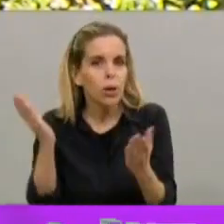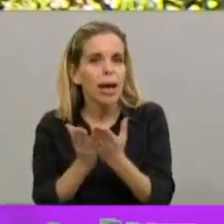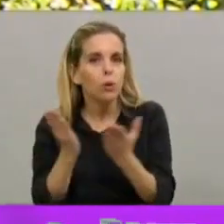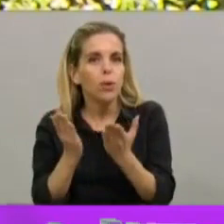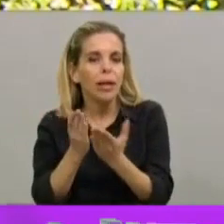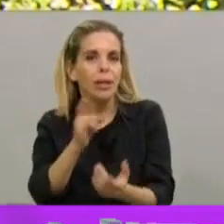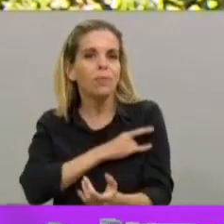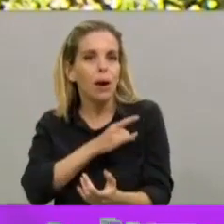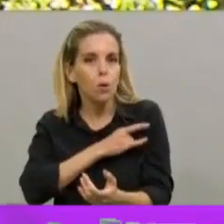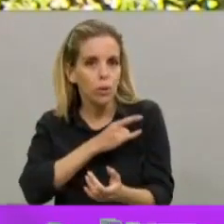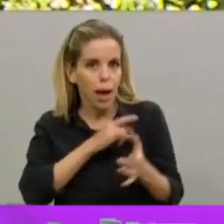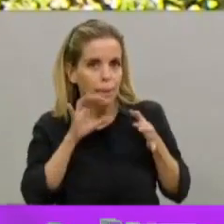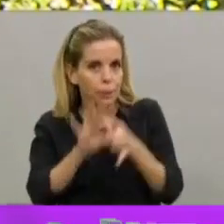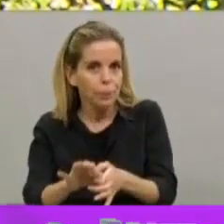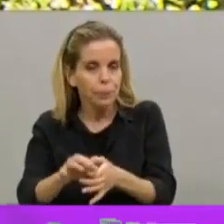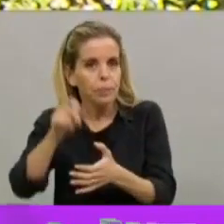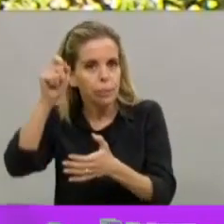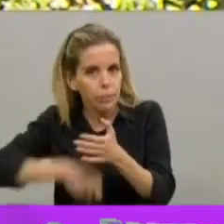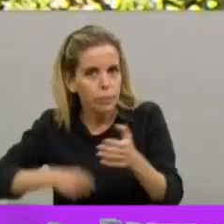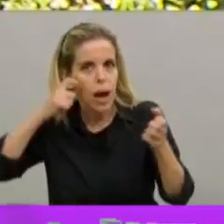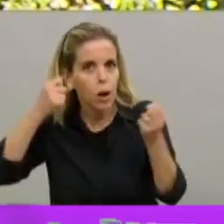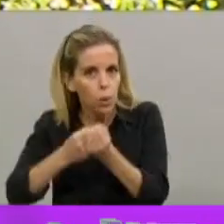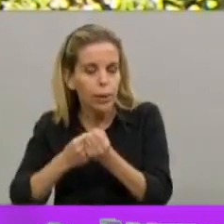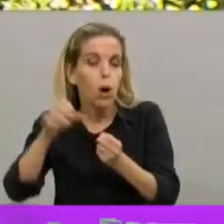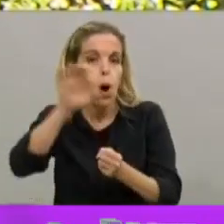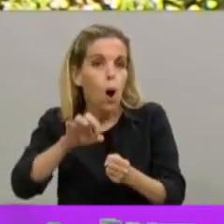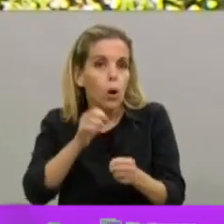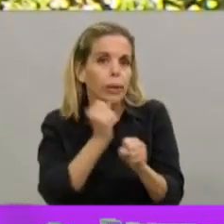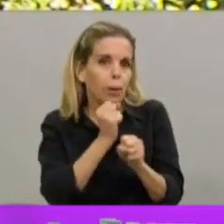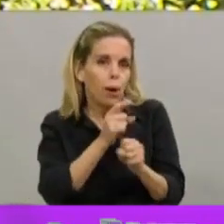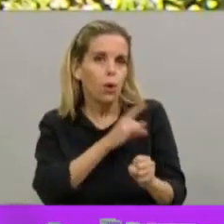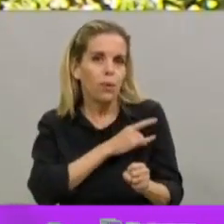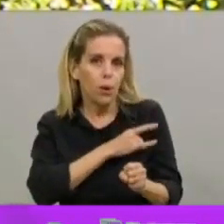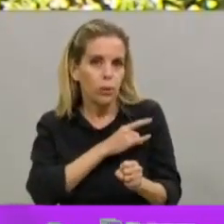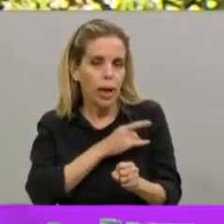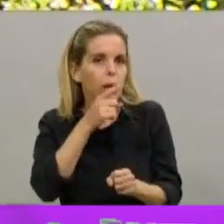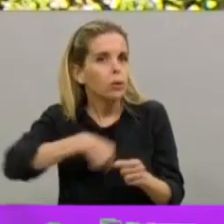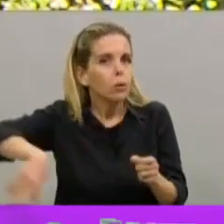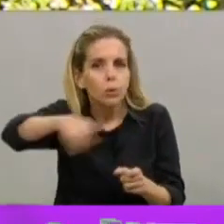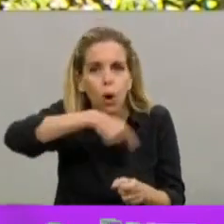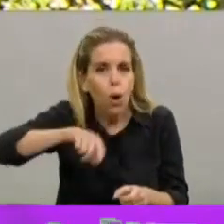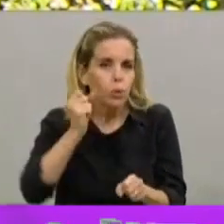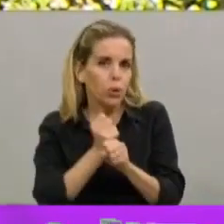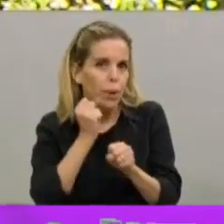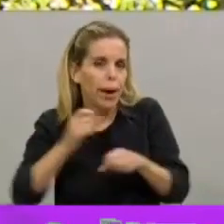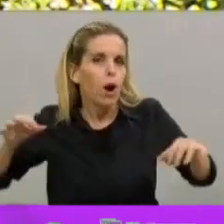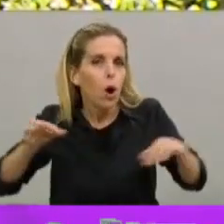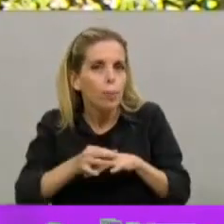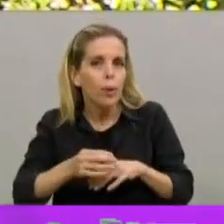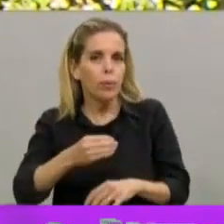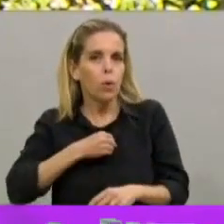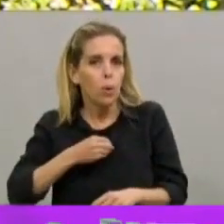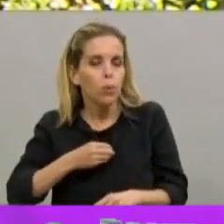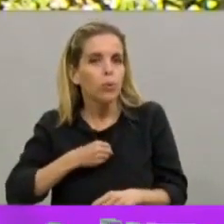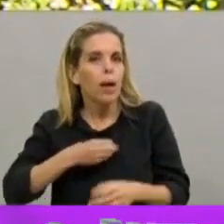o trabajadores del gobierno de la ciudad cuyas tareas fueron resignadas. La verdad que le están poniendo una solidaridad, un compromiso enorme que hace toda